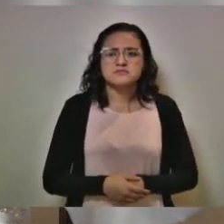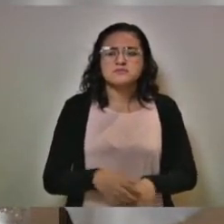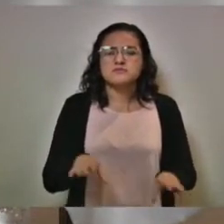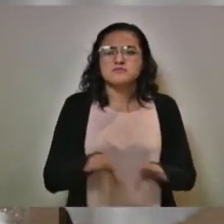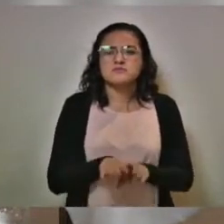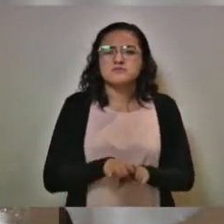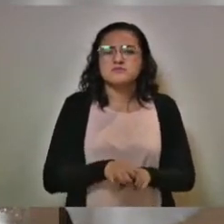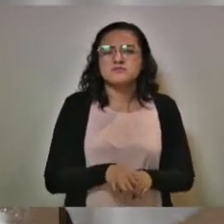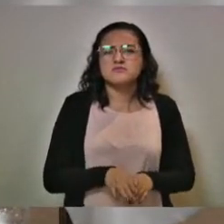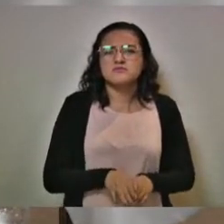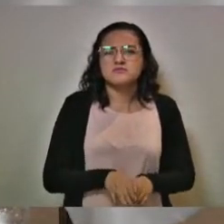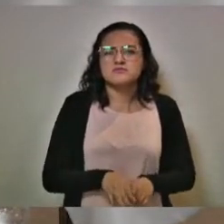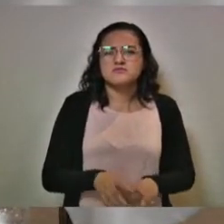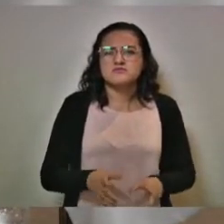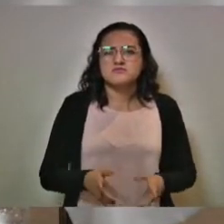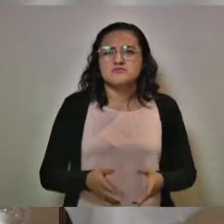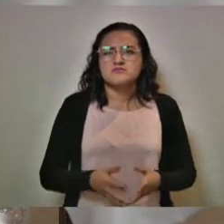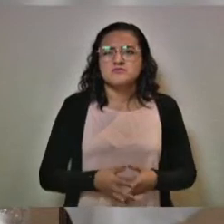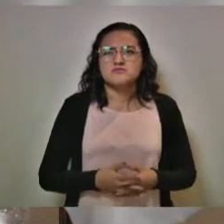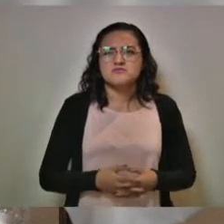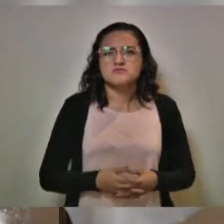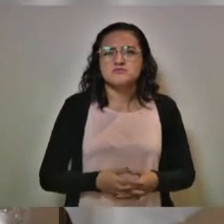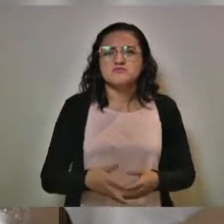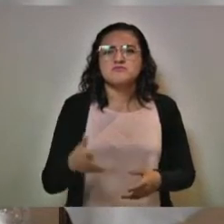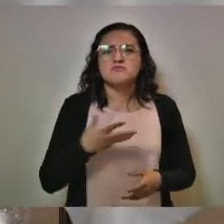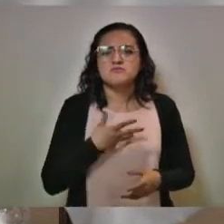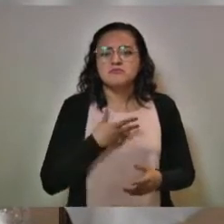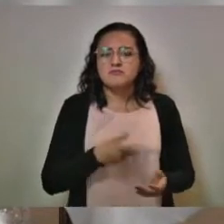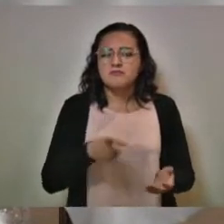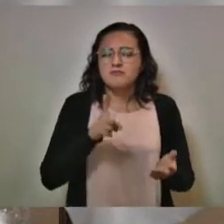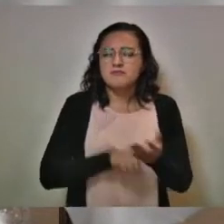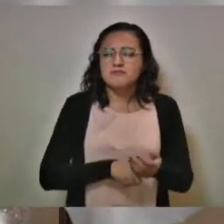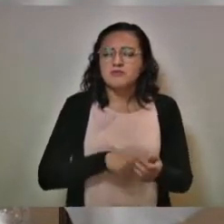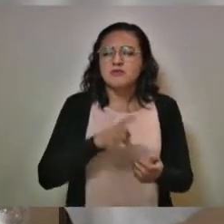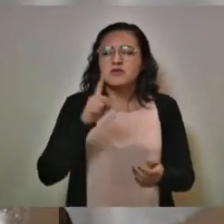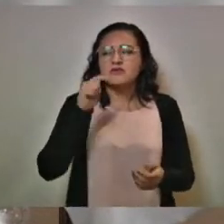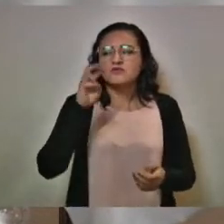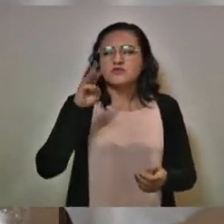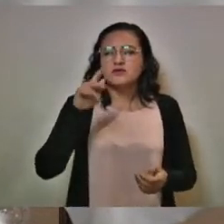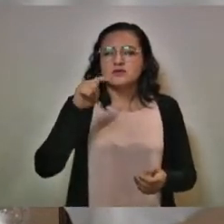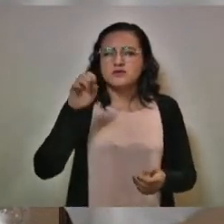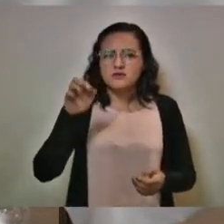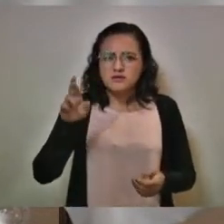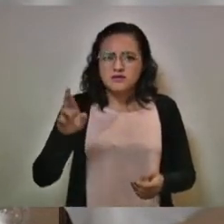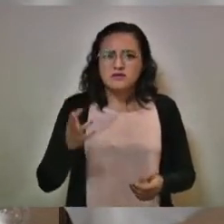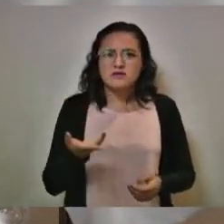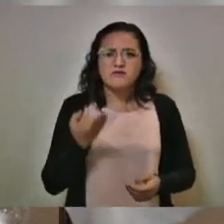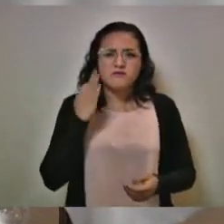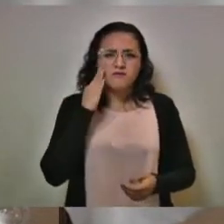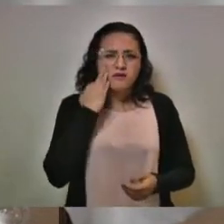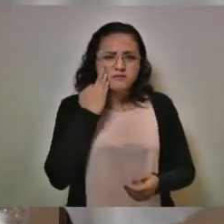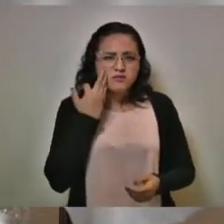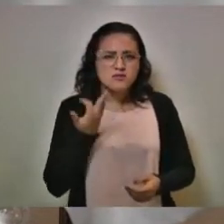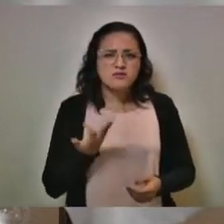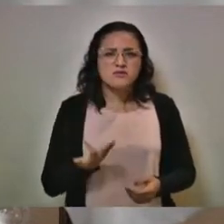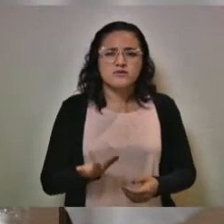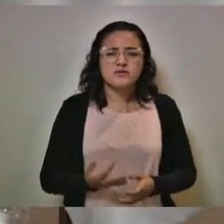cuentas en Twitter, en Facebook, en